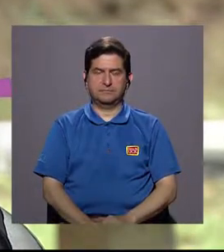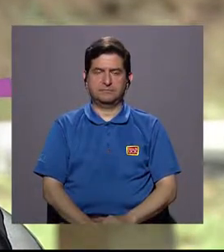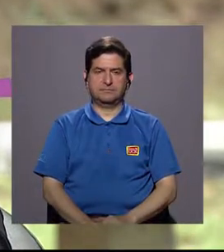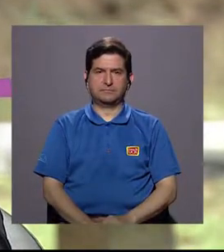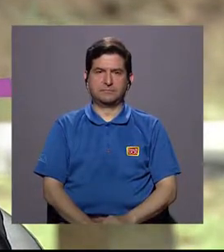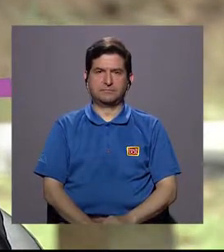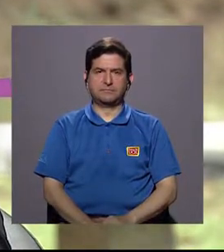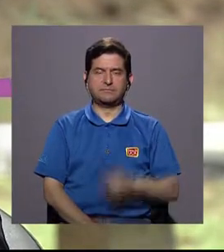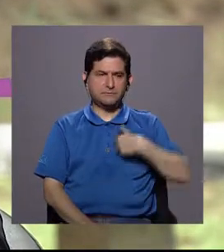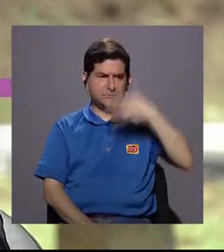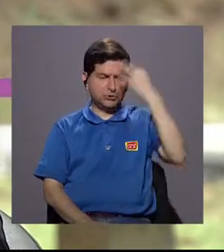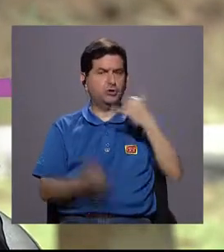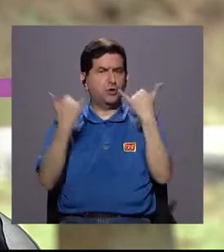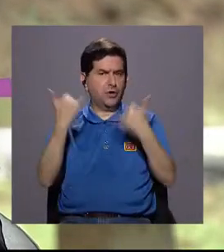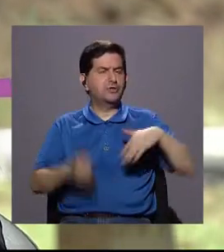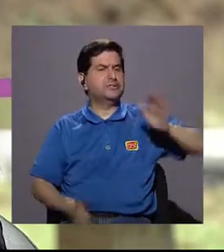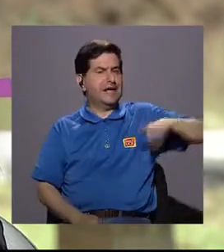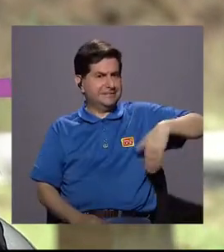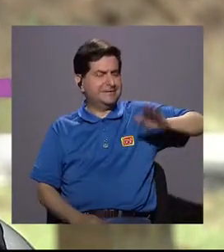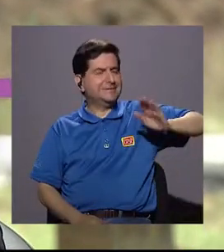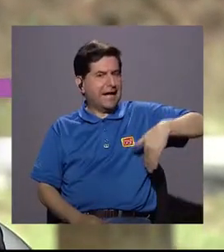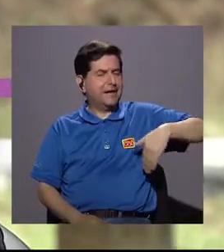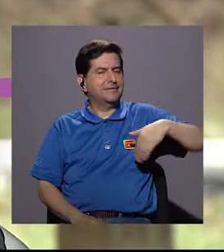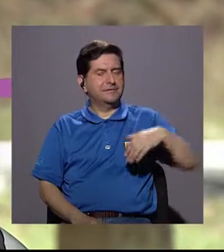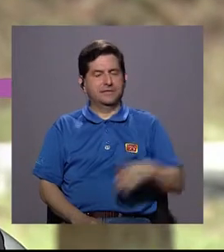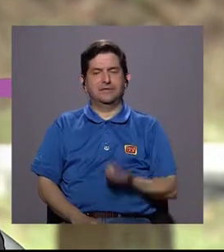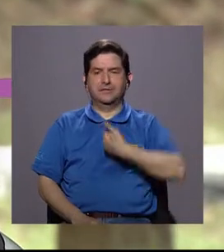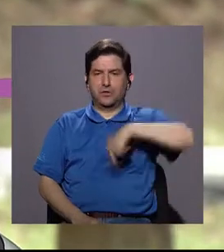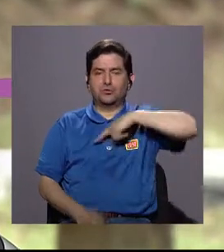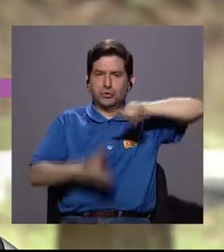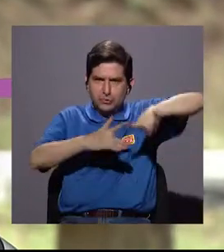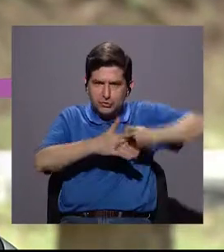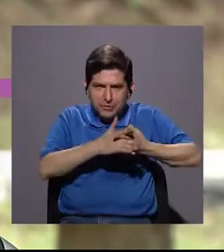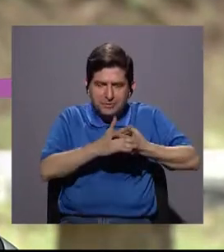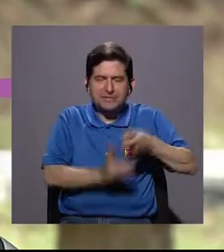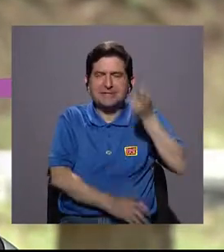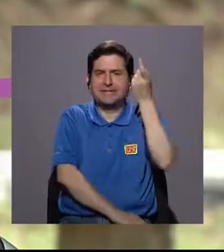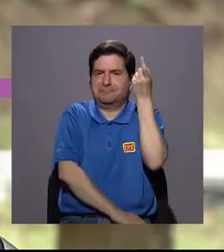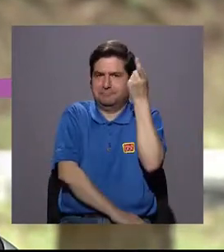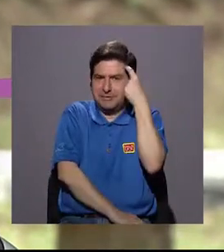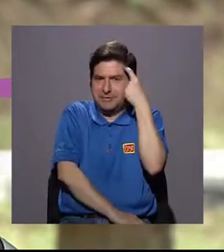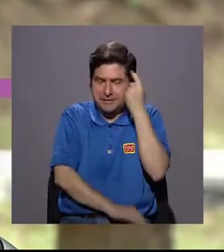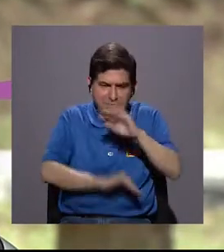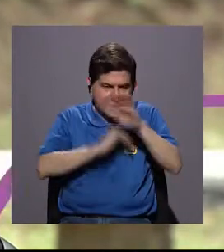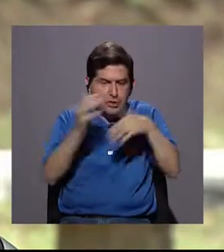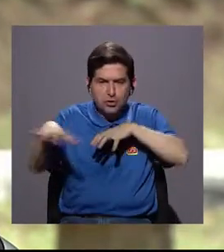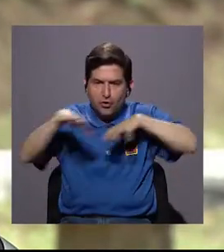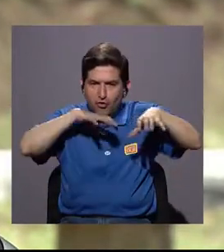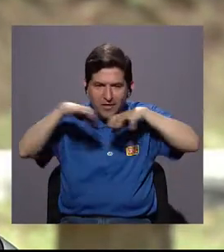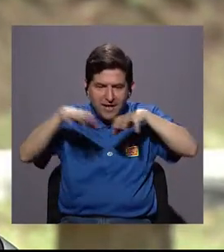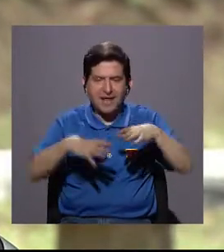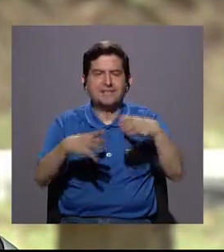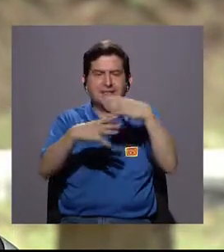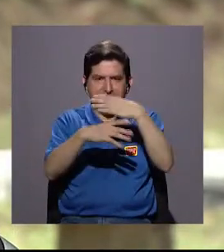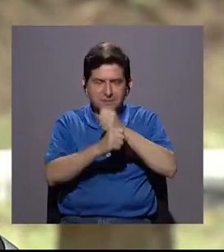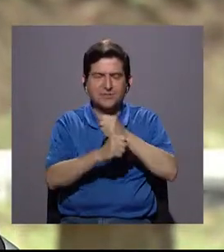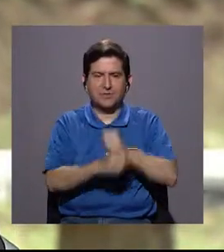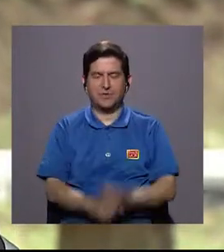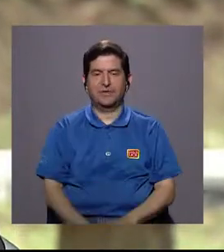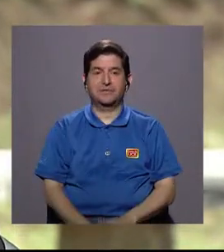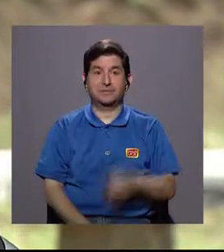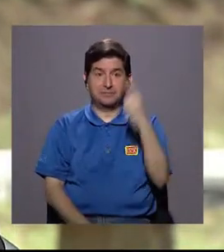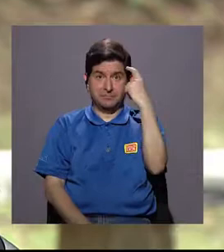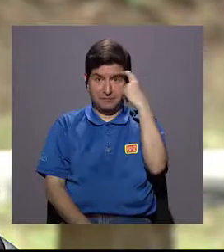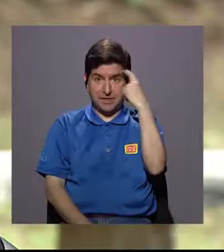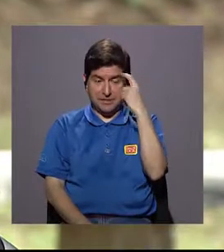Realmente, más bien creo que nos agarró bastante tarde para empezar a considerar todas las acciones que nosotros debemos de emprender